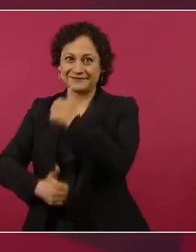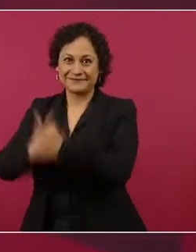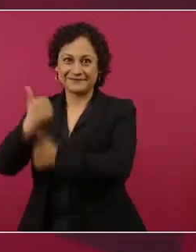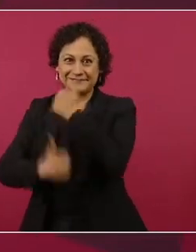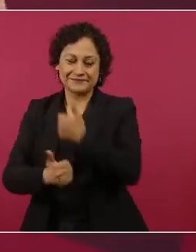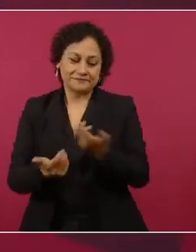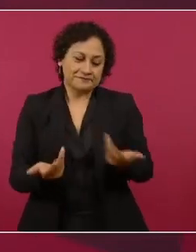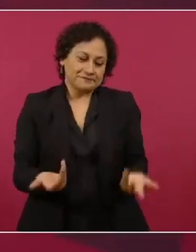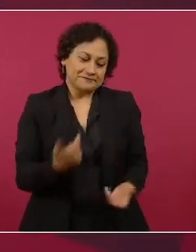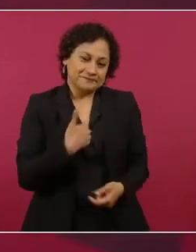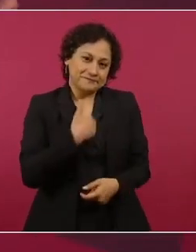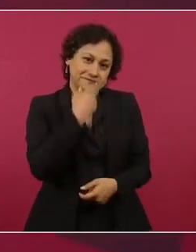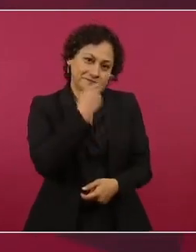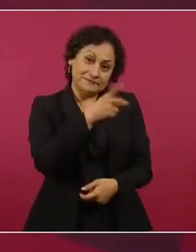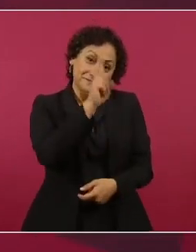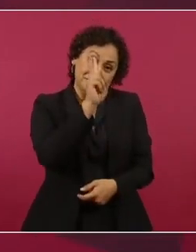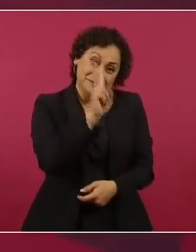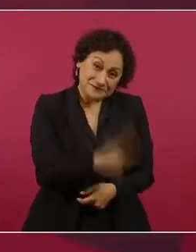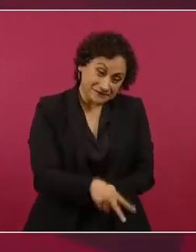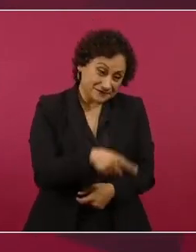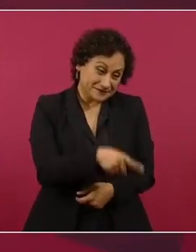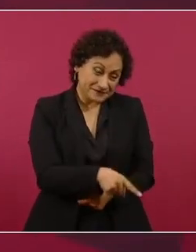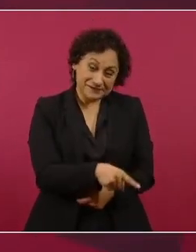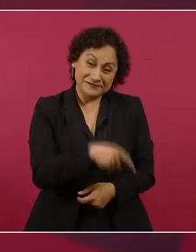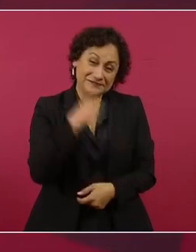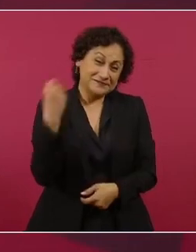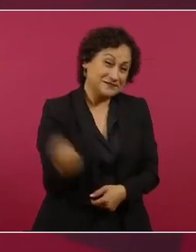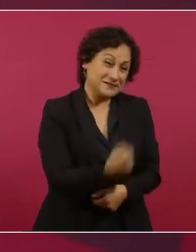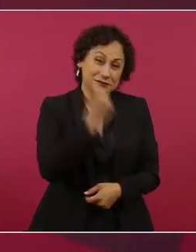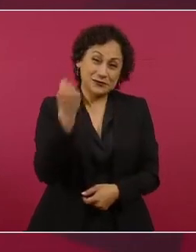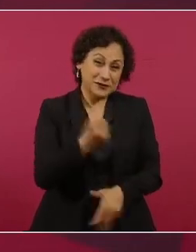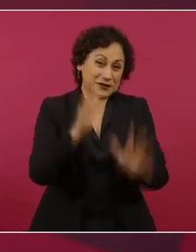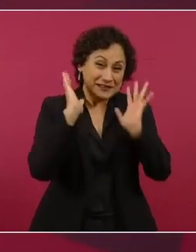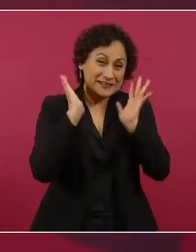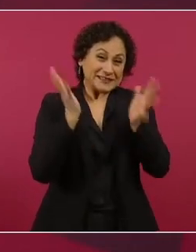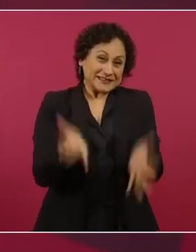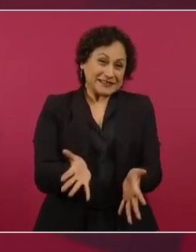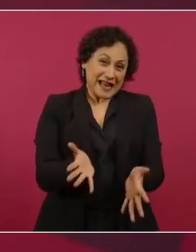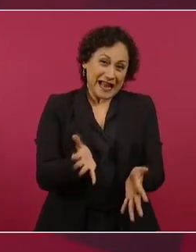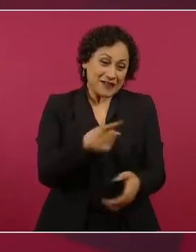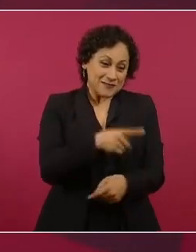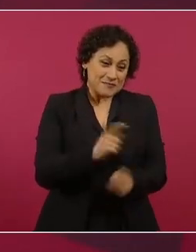Y van a ir allá a España y van a vivir algo que nadie vive.